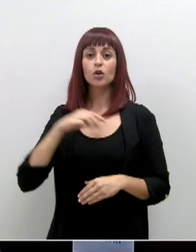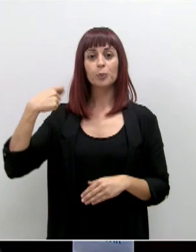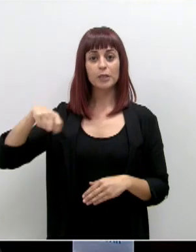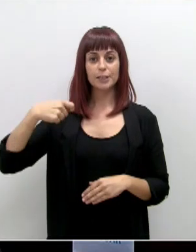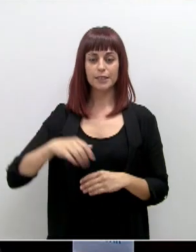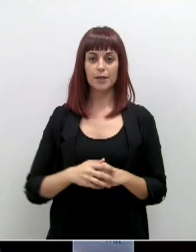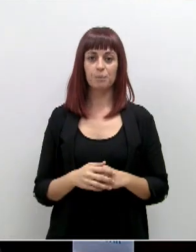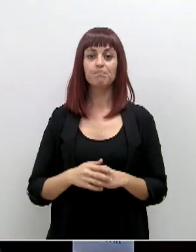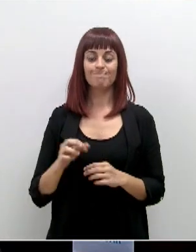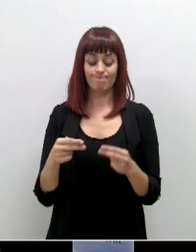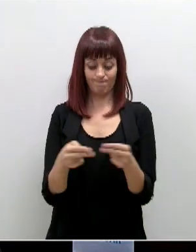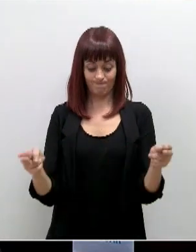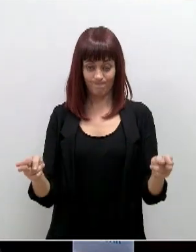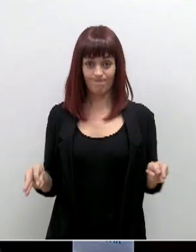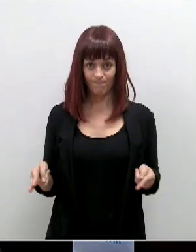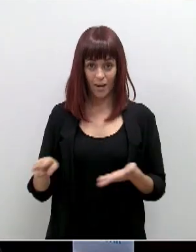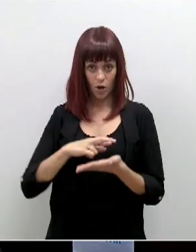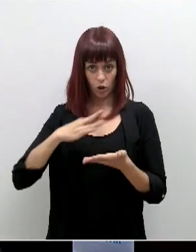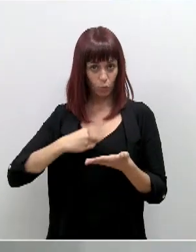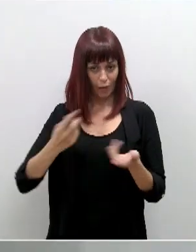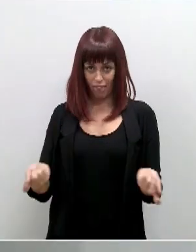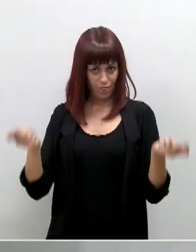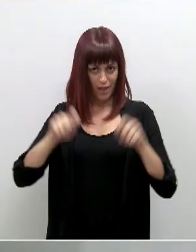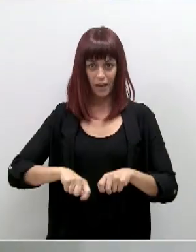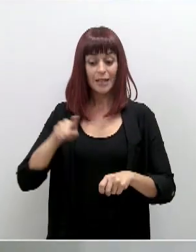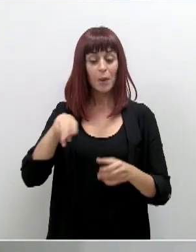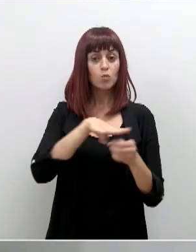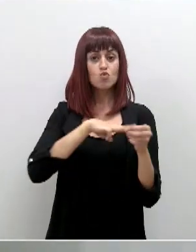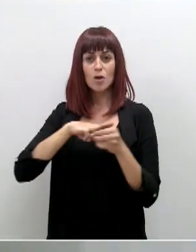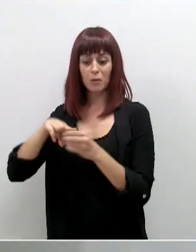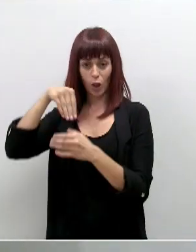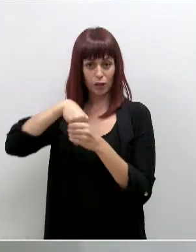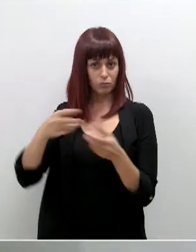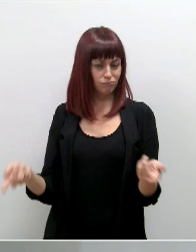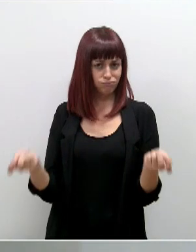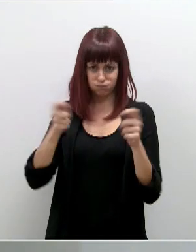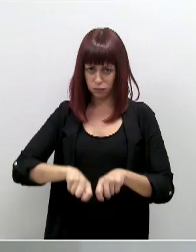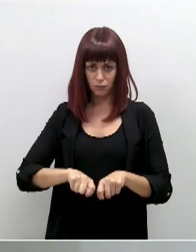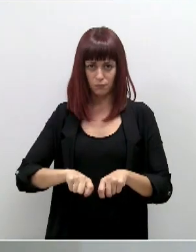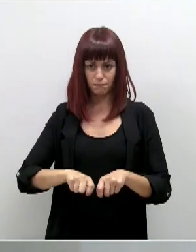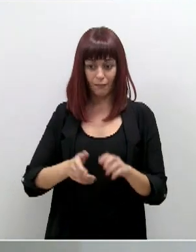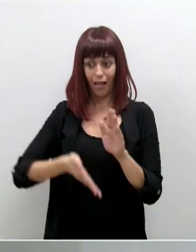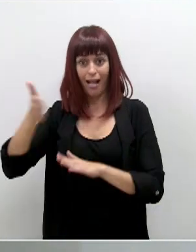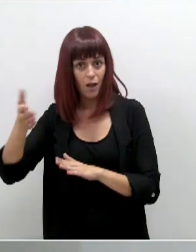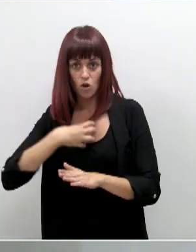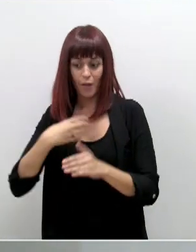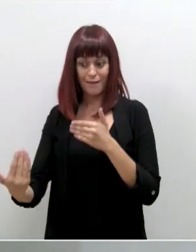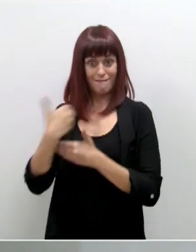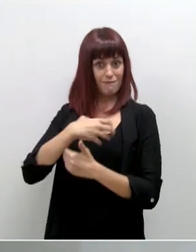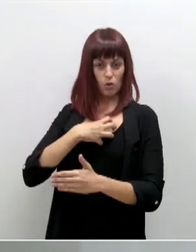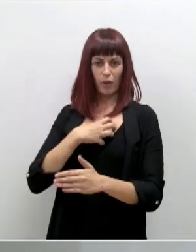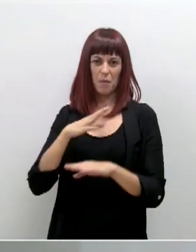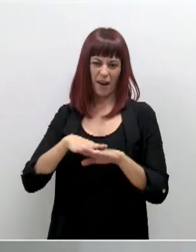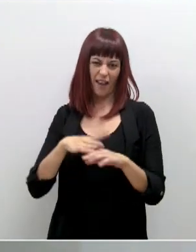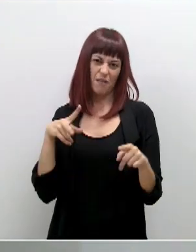Además del cierre perimetral de la región de Murcia, así como de todos los municipios que lo componen, y para evitar una propagación de la enfermedad, para aquellos